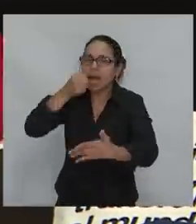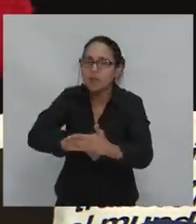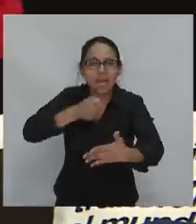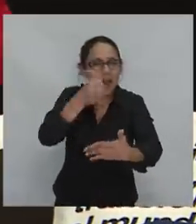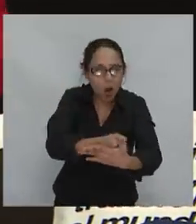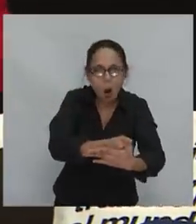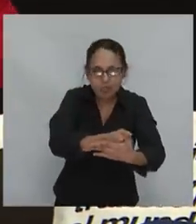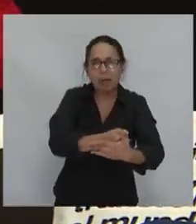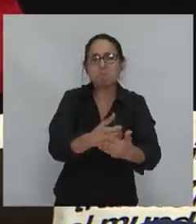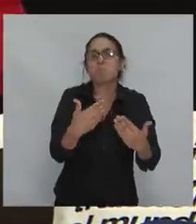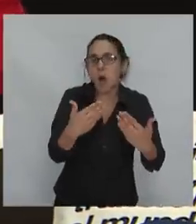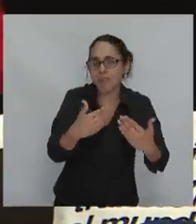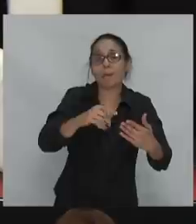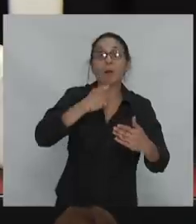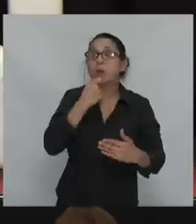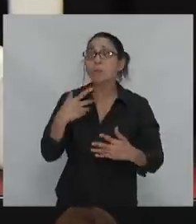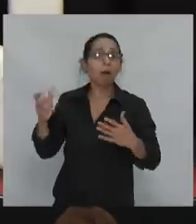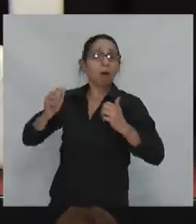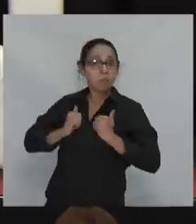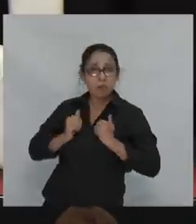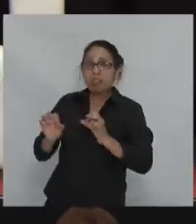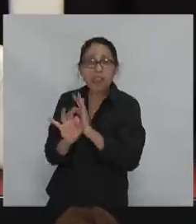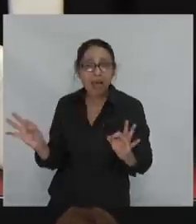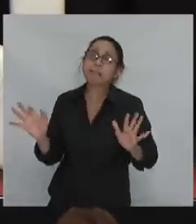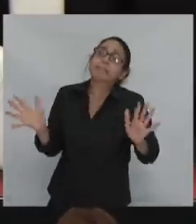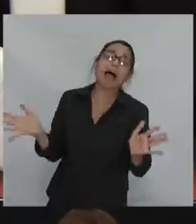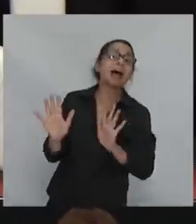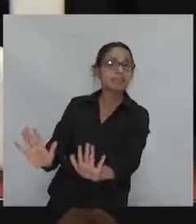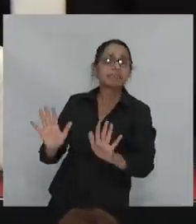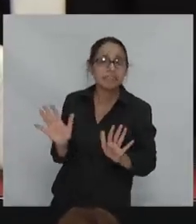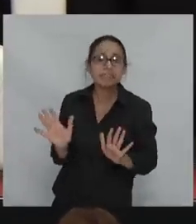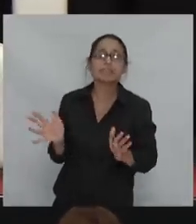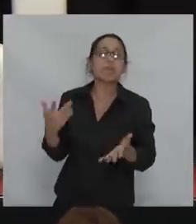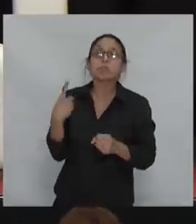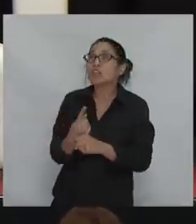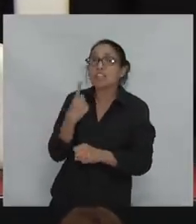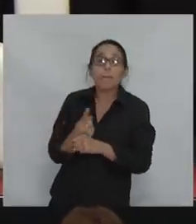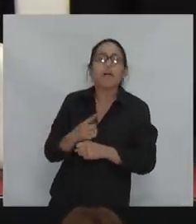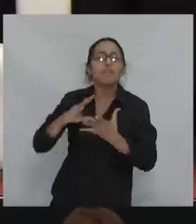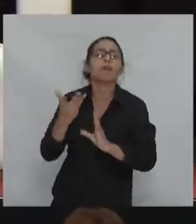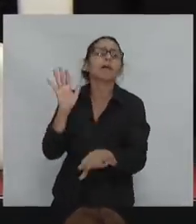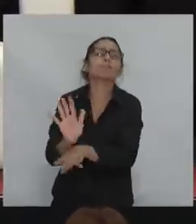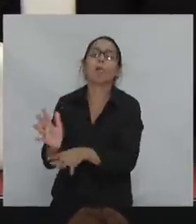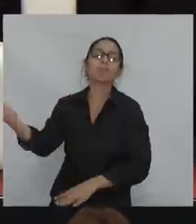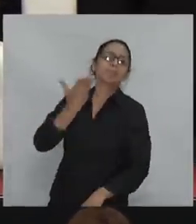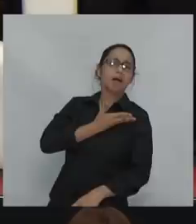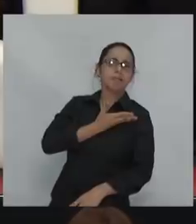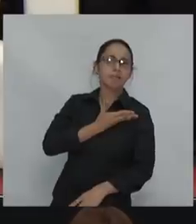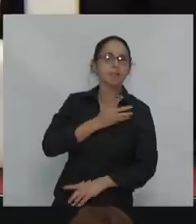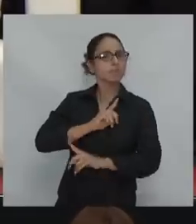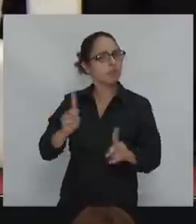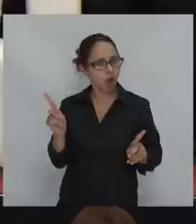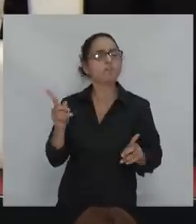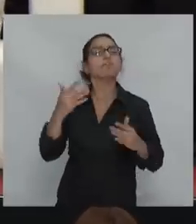captan nuestro imaginario y nosotros interiorizamos ese no se puede, nos han derrotado. Déjenme contarles una